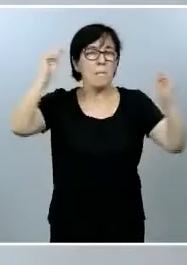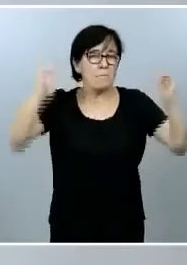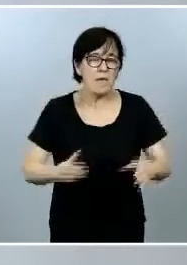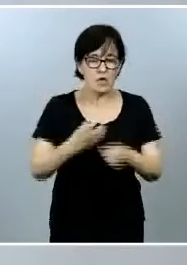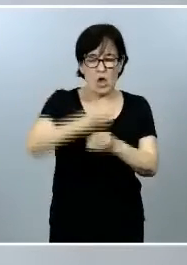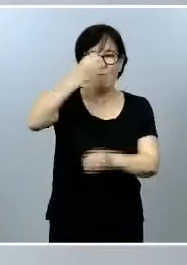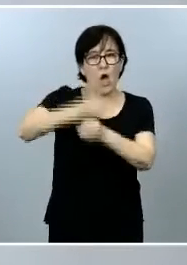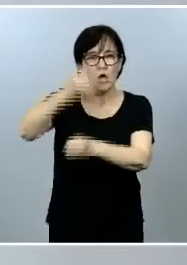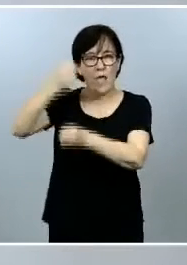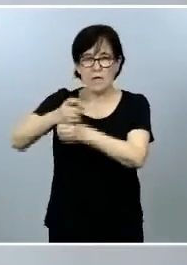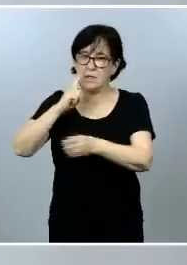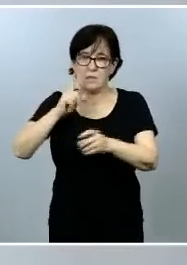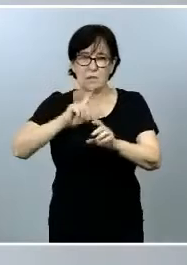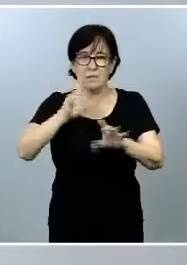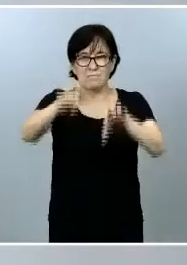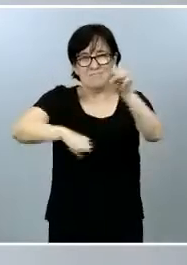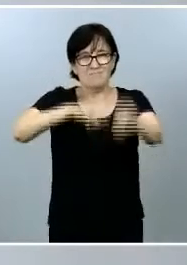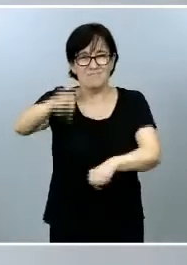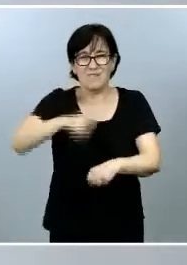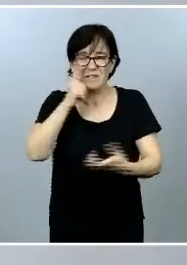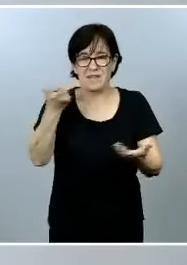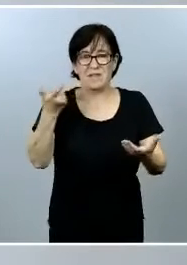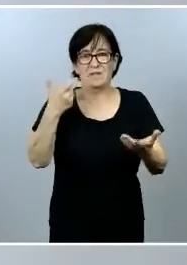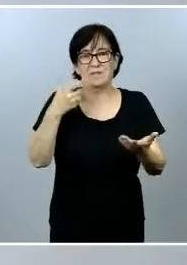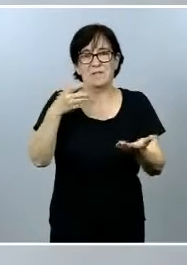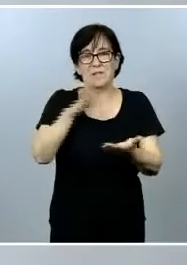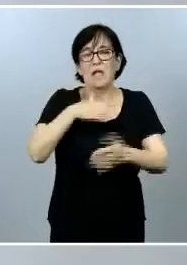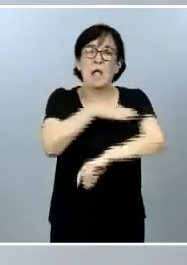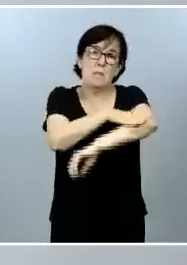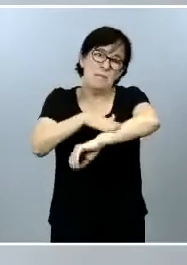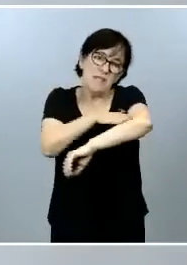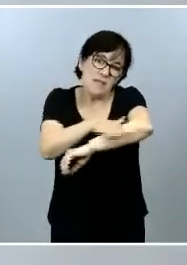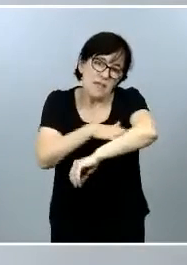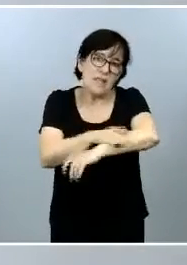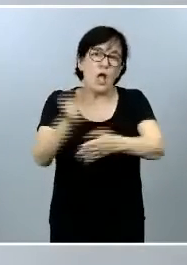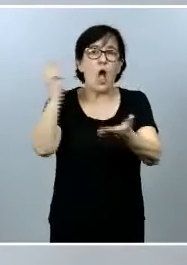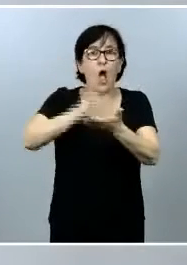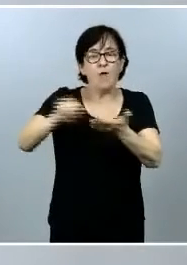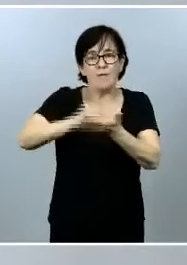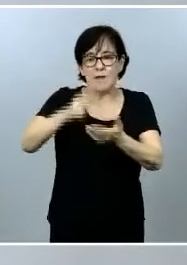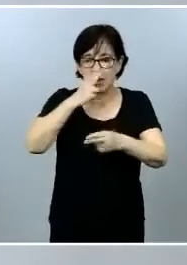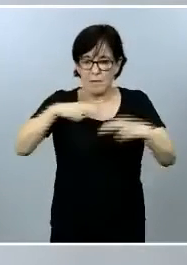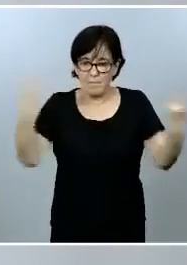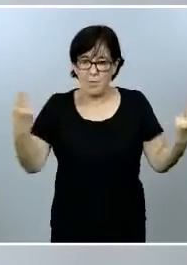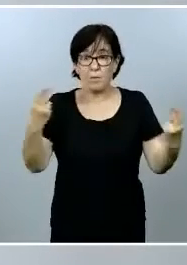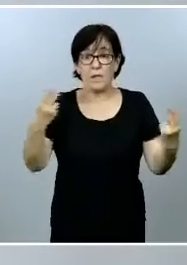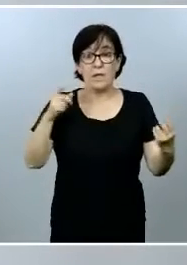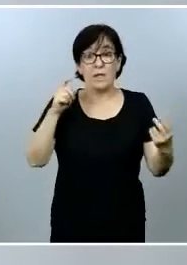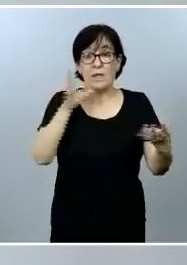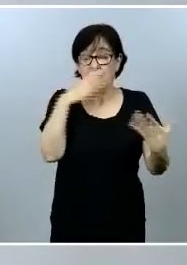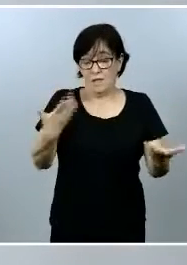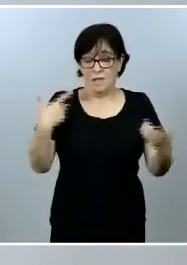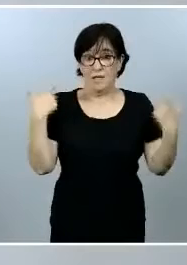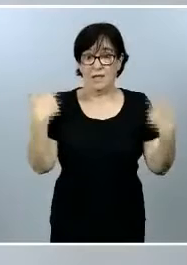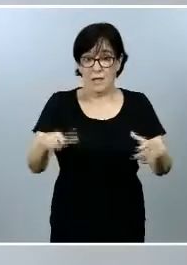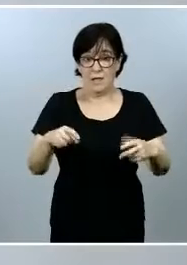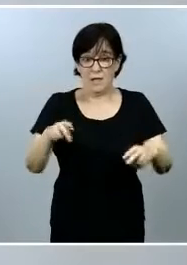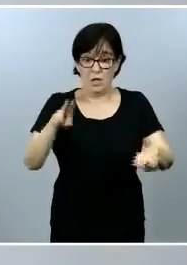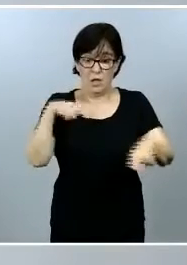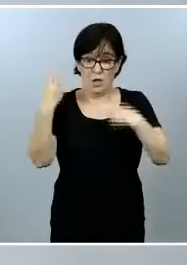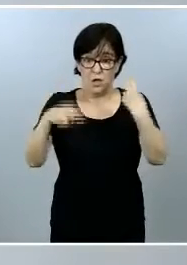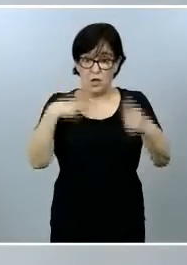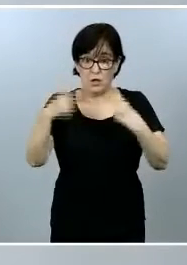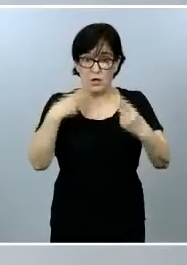propios de las dependencias ministeriales y oficinas públicas. Y en los establecimientos del sector de la hostelería y restauración,